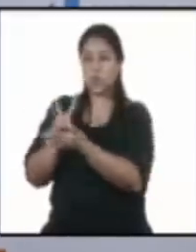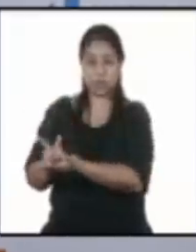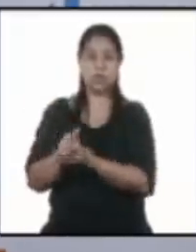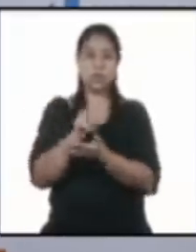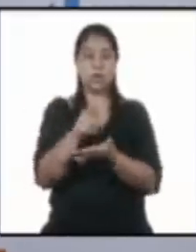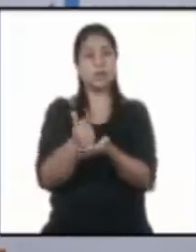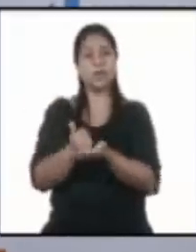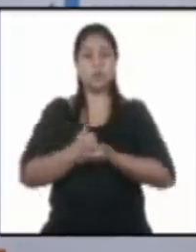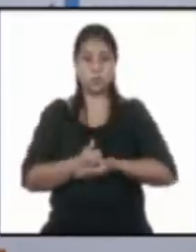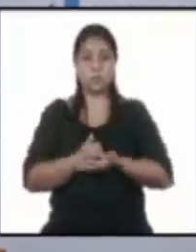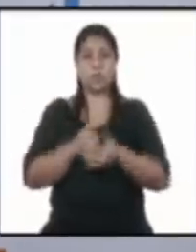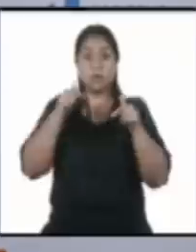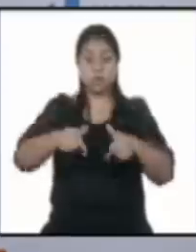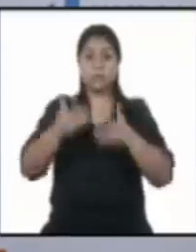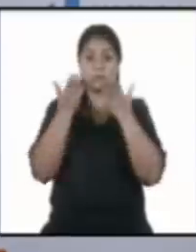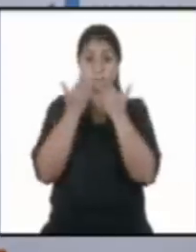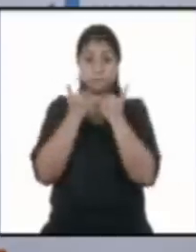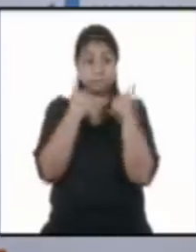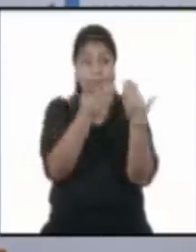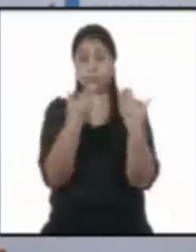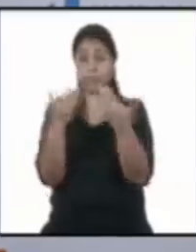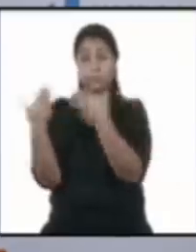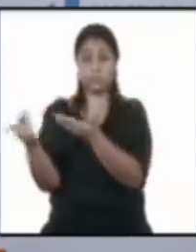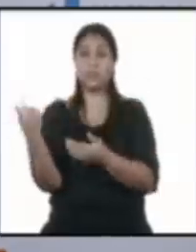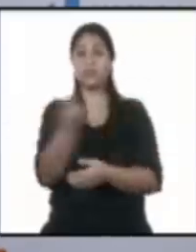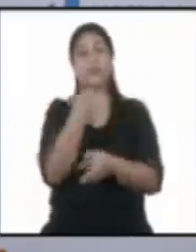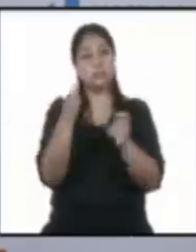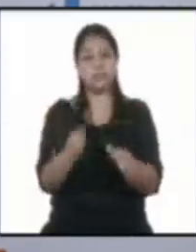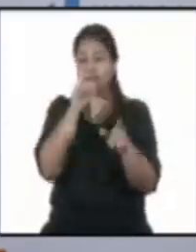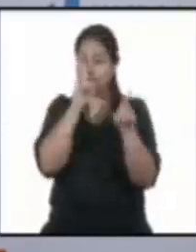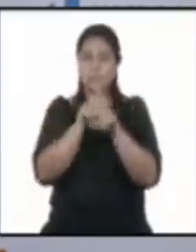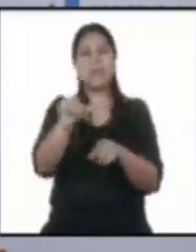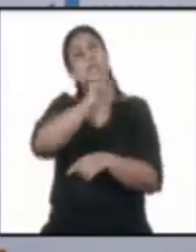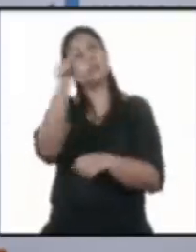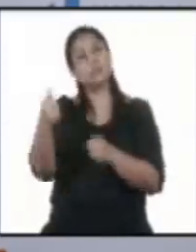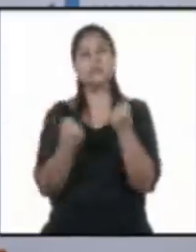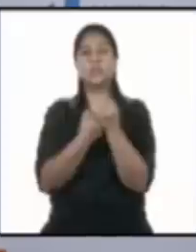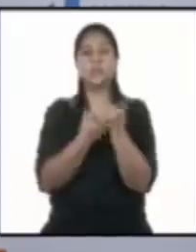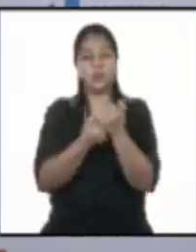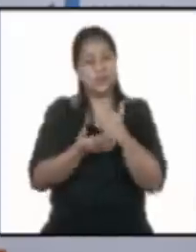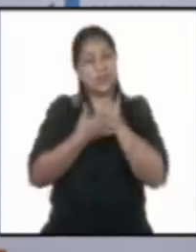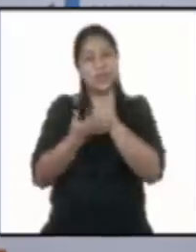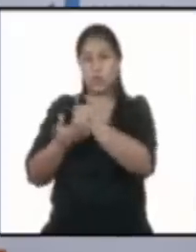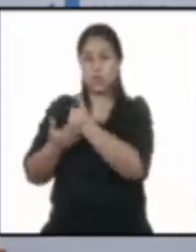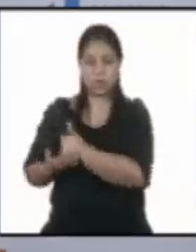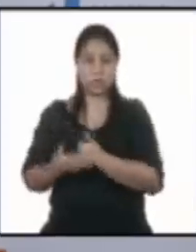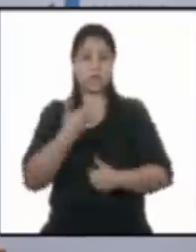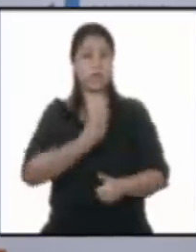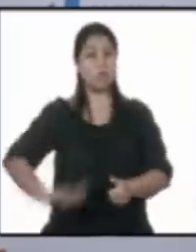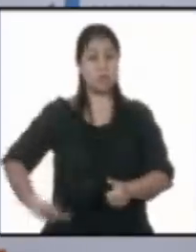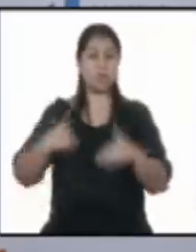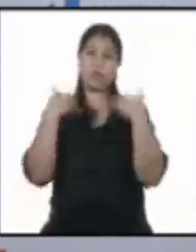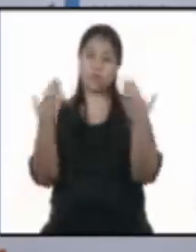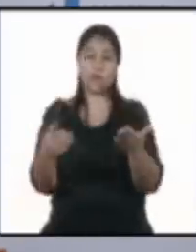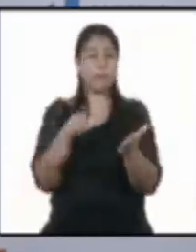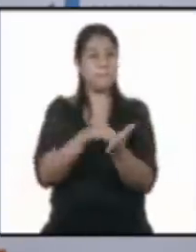que lleguen estos alimentos a estas personas, como las demás ayudas que el gobierno tiene preparados para millones